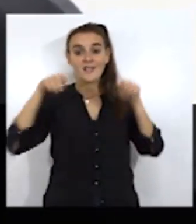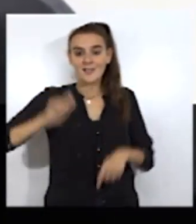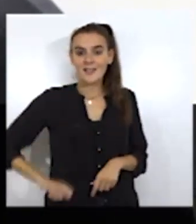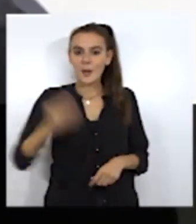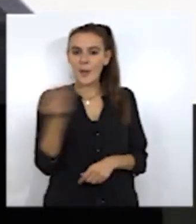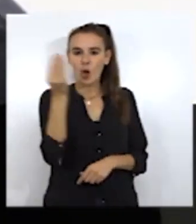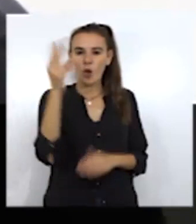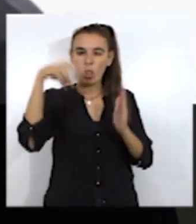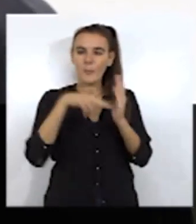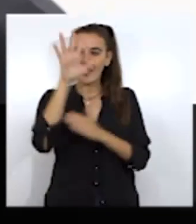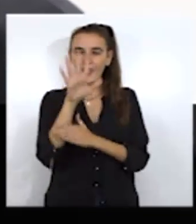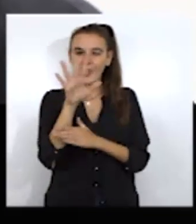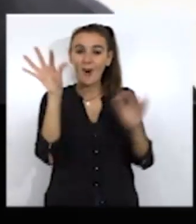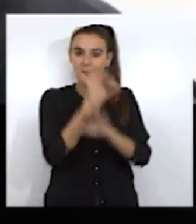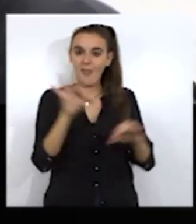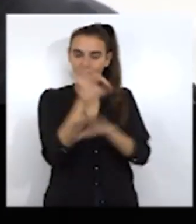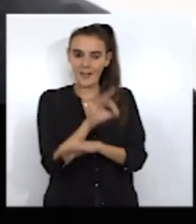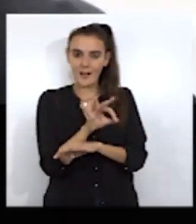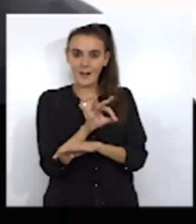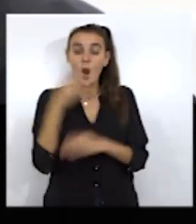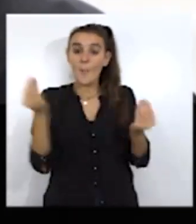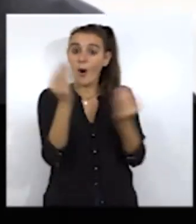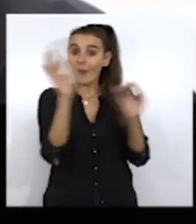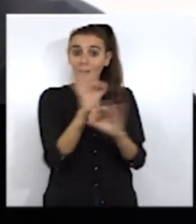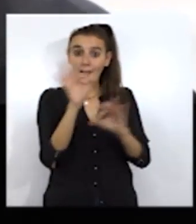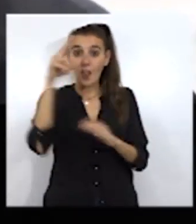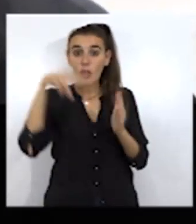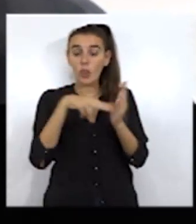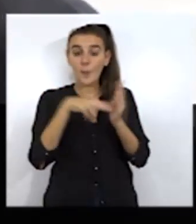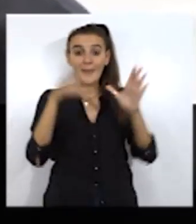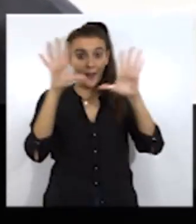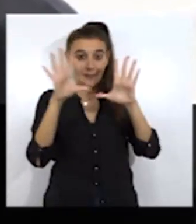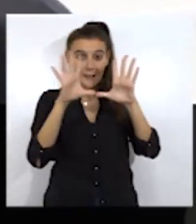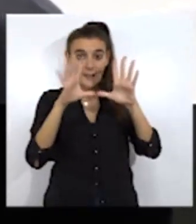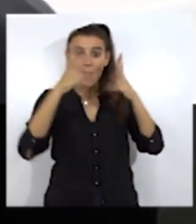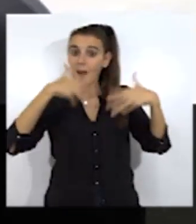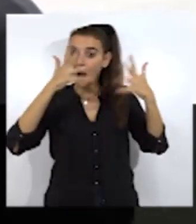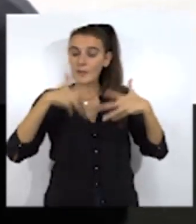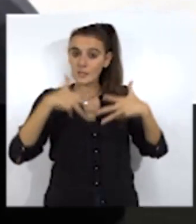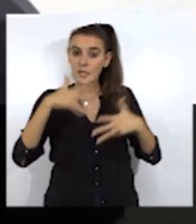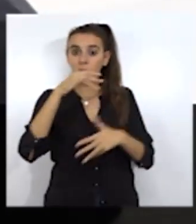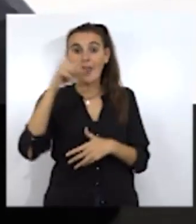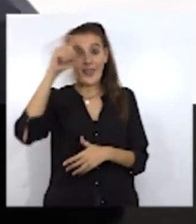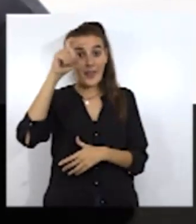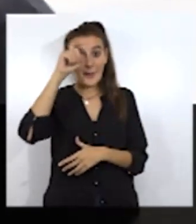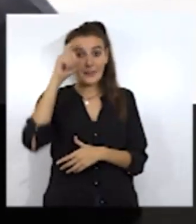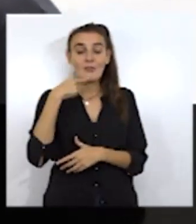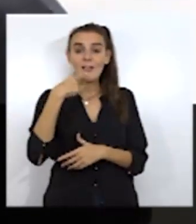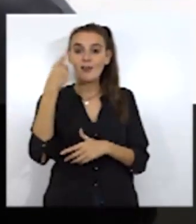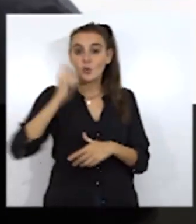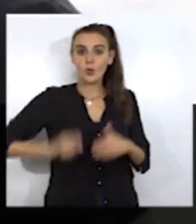2005, no solamente sin recibir una mejora, sino que en el año 2010 la administración de José Luis Rodríguez Zapatero nos bajó el sueldo